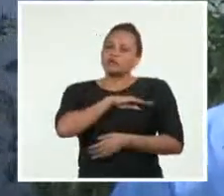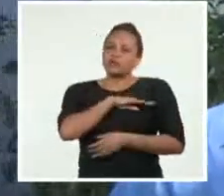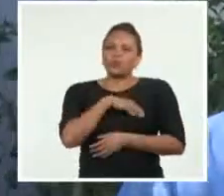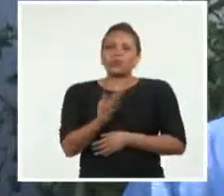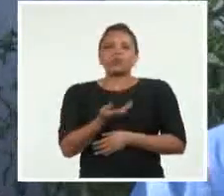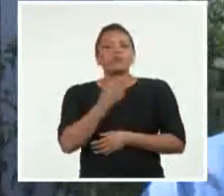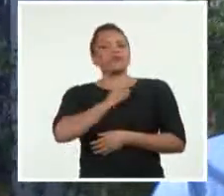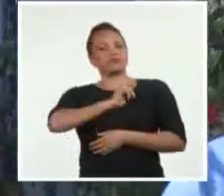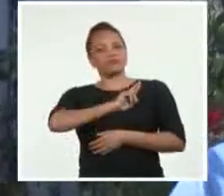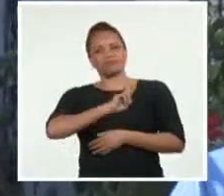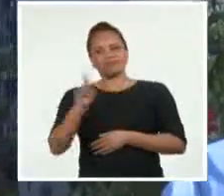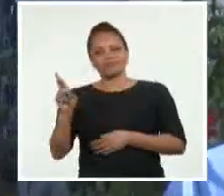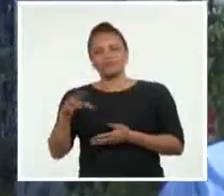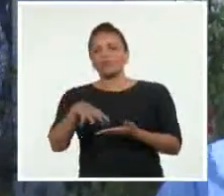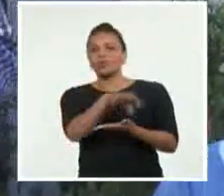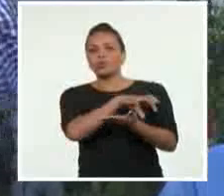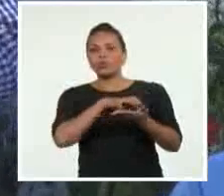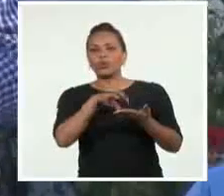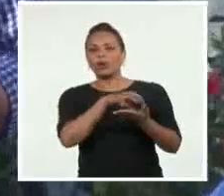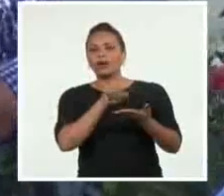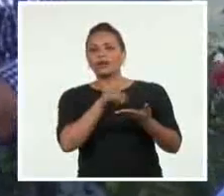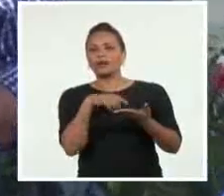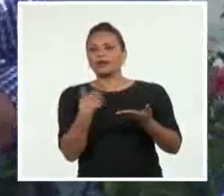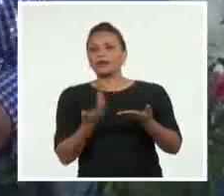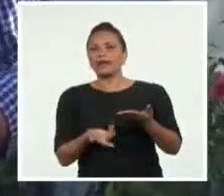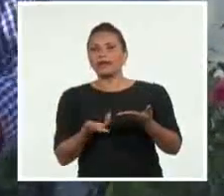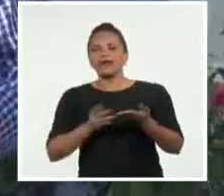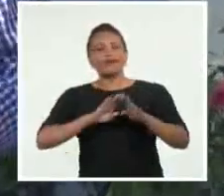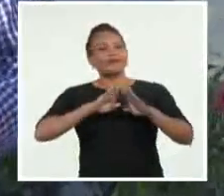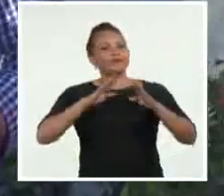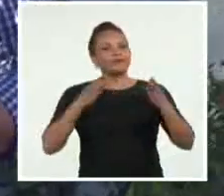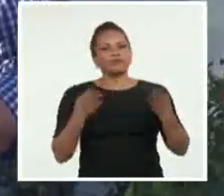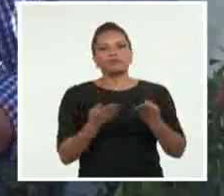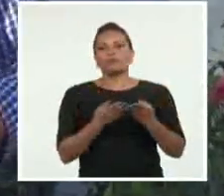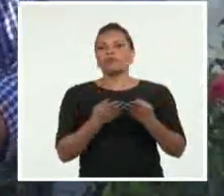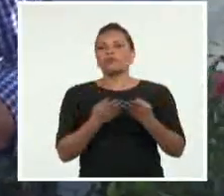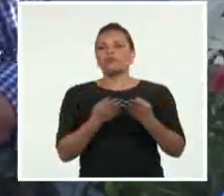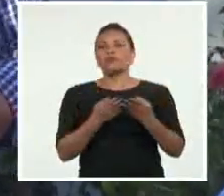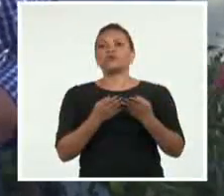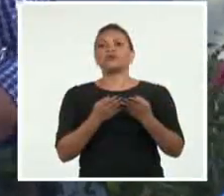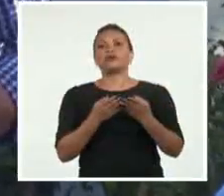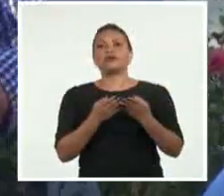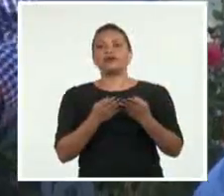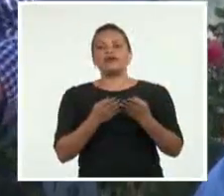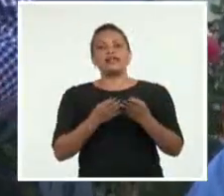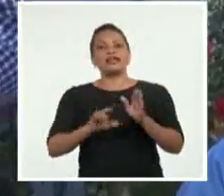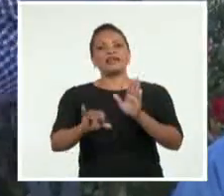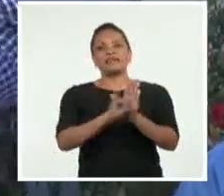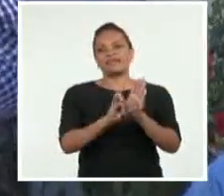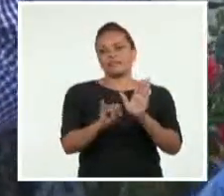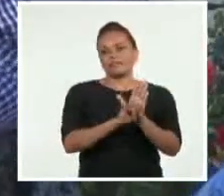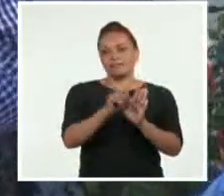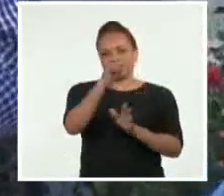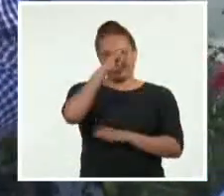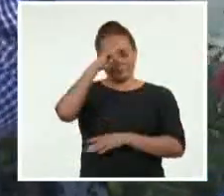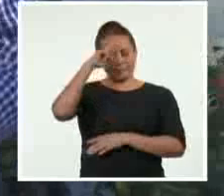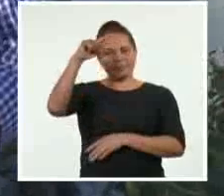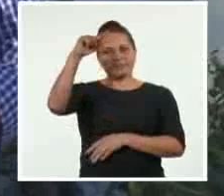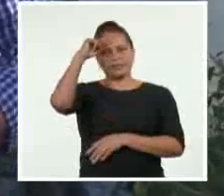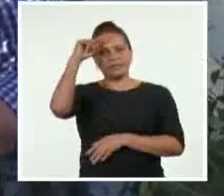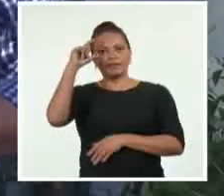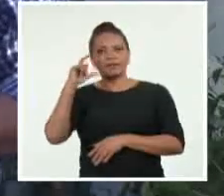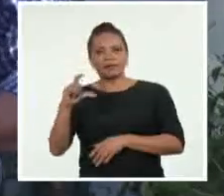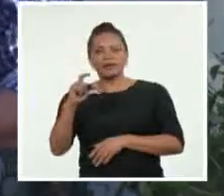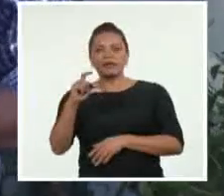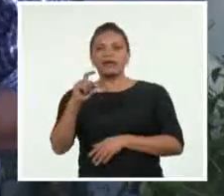lugar que es revolucionario, de un lugar donde están las esencias de nuestra identidad en Santa Clara, de un barrio que es